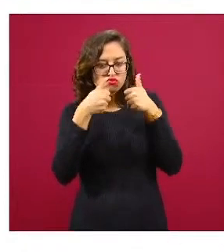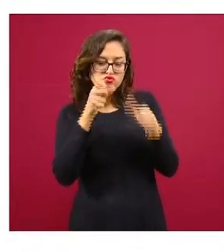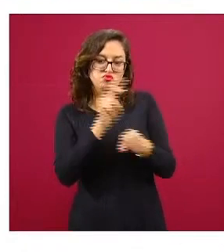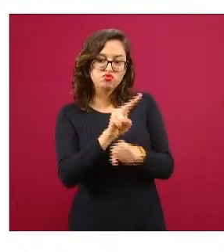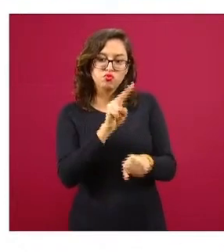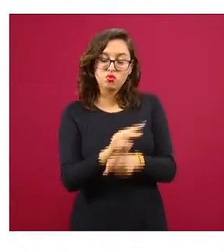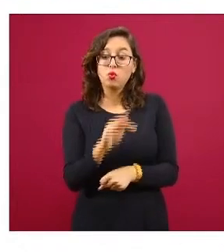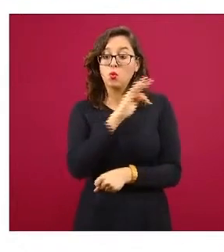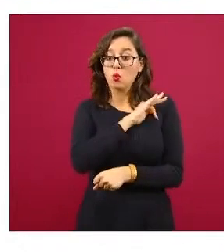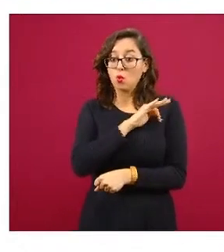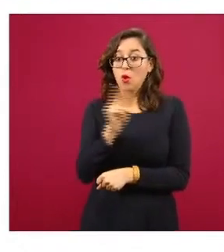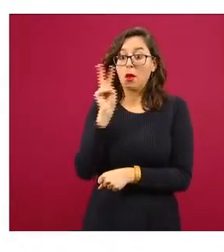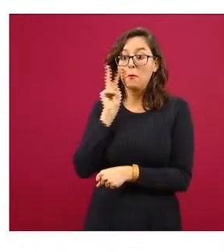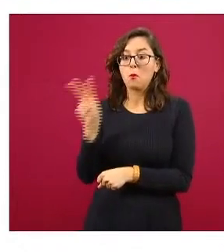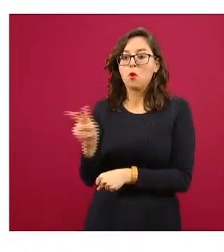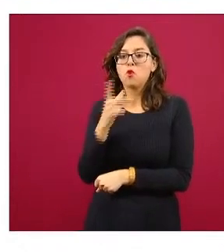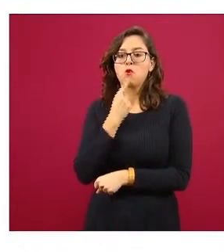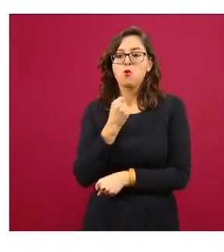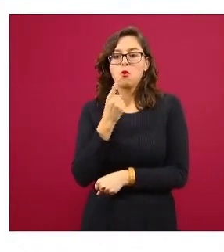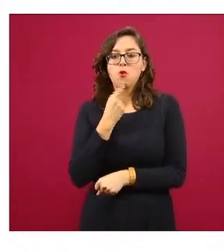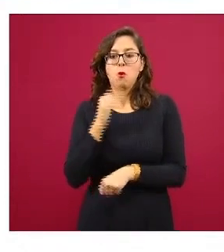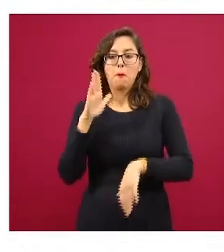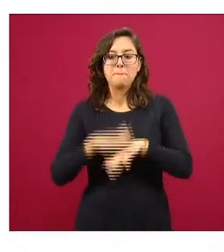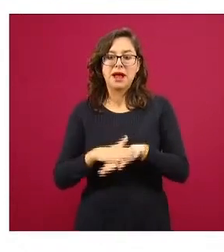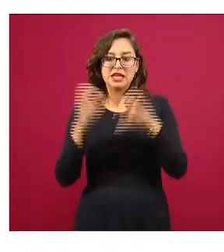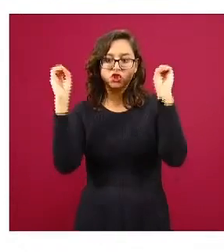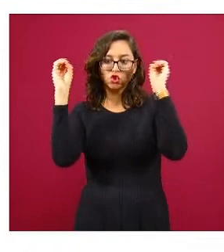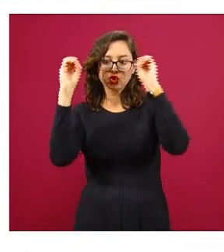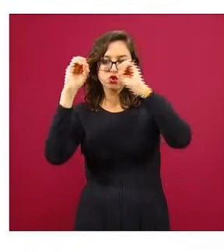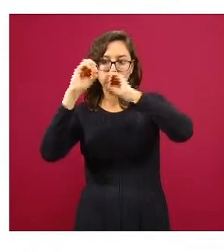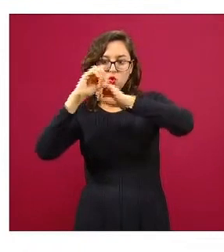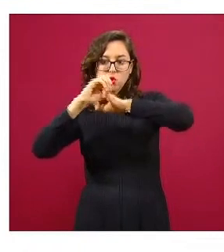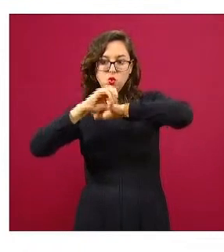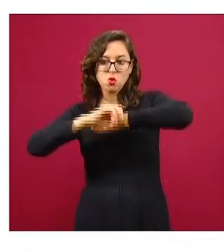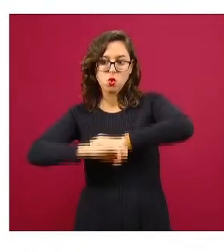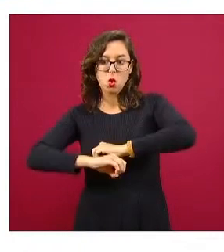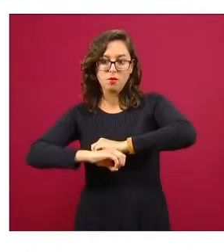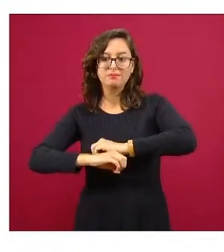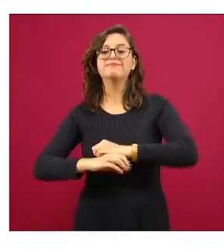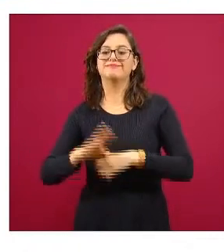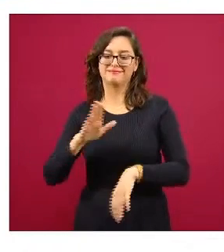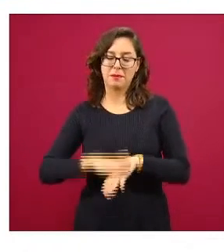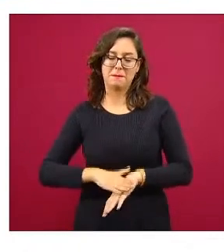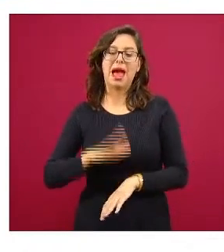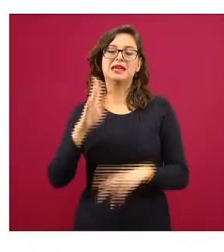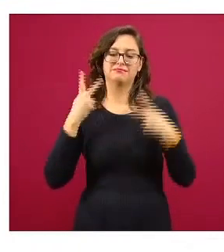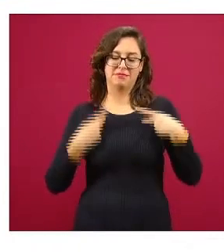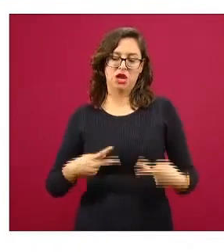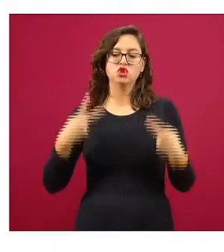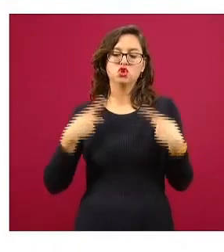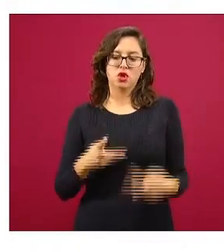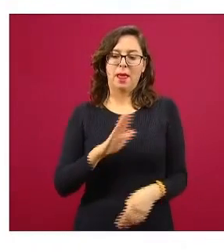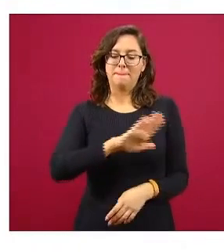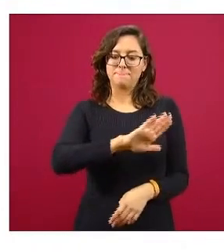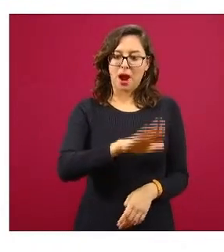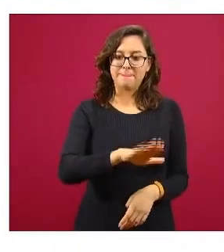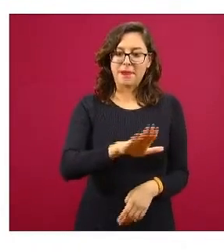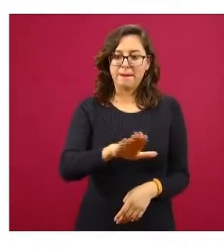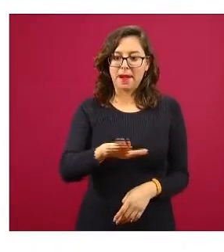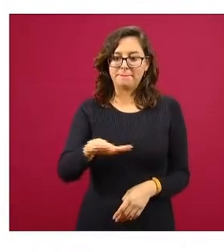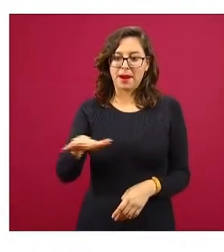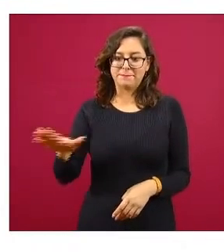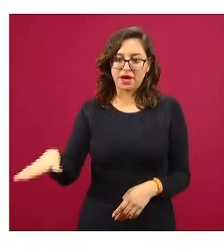aquí pueden observar que el color se vuelve más oscuro en función del porcentaje de aumento del exceso de